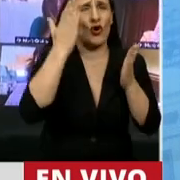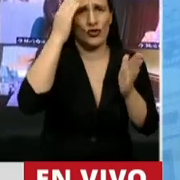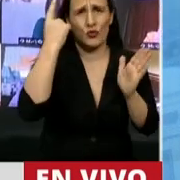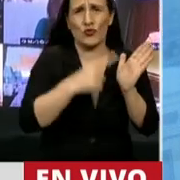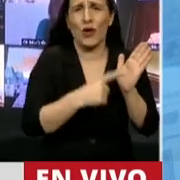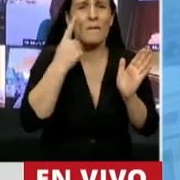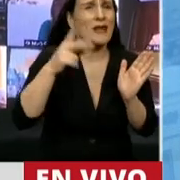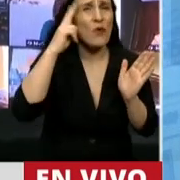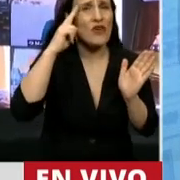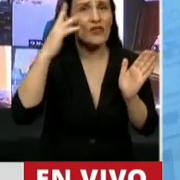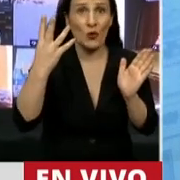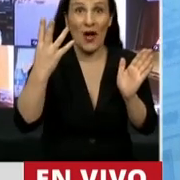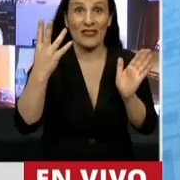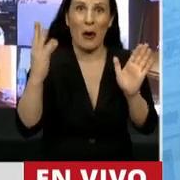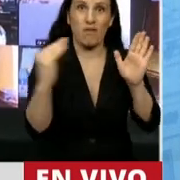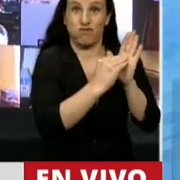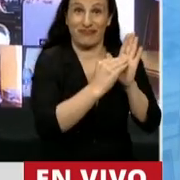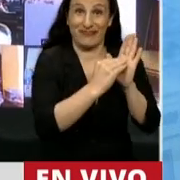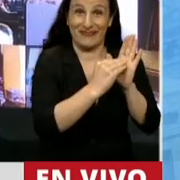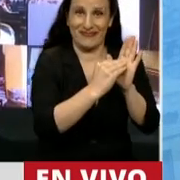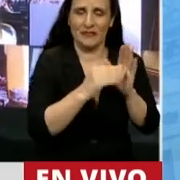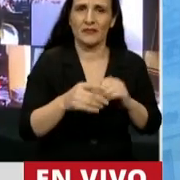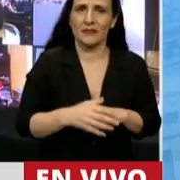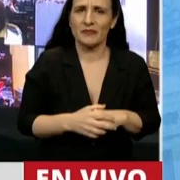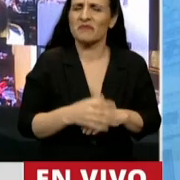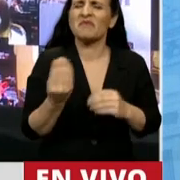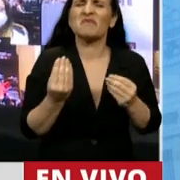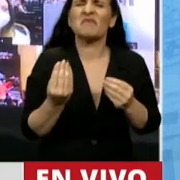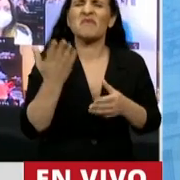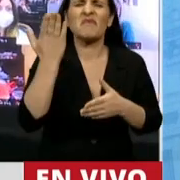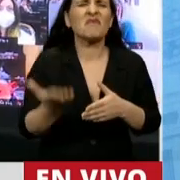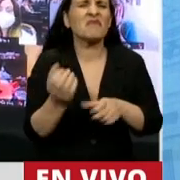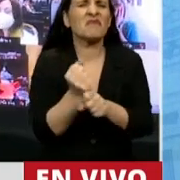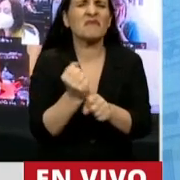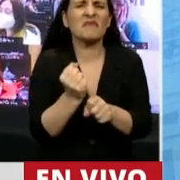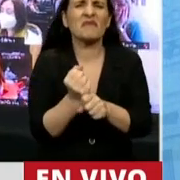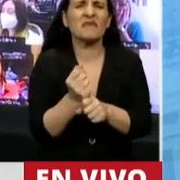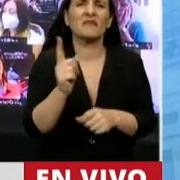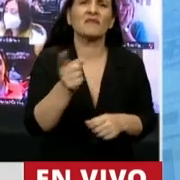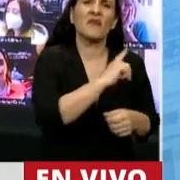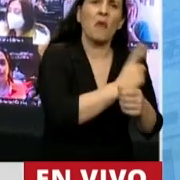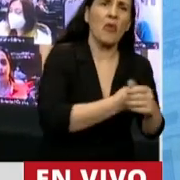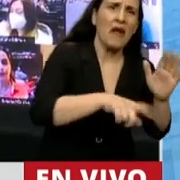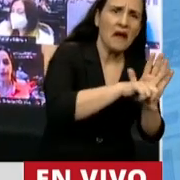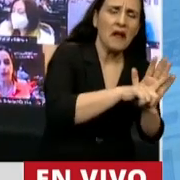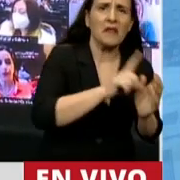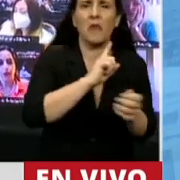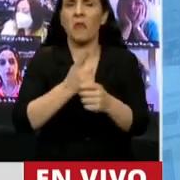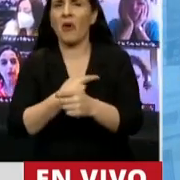94 incorporó como el nexo entre el Poder Legislativo y el Poder Ejecutivo.